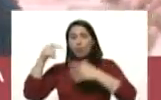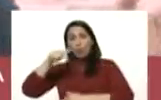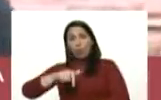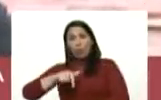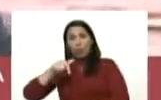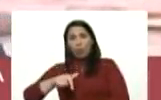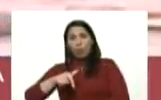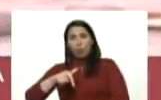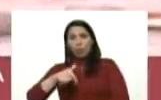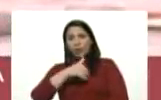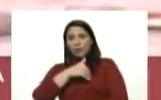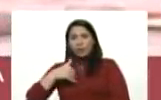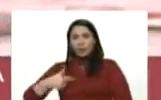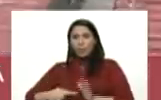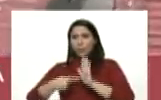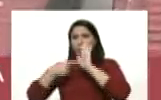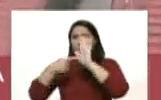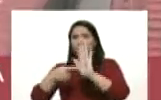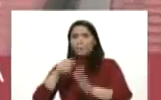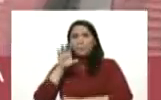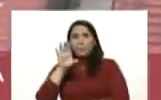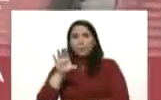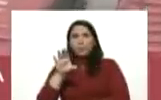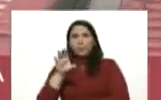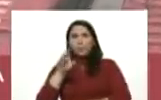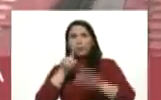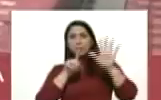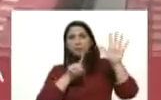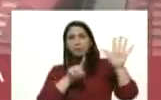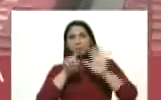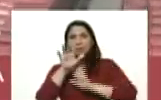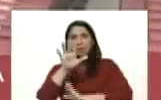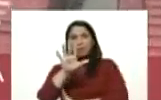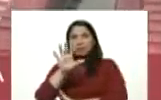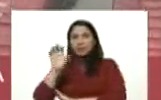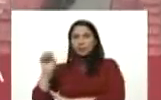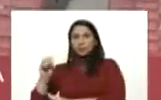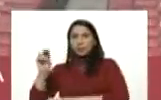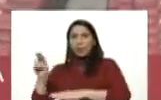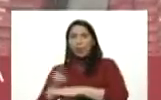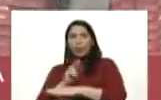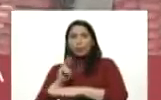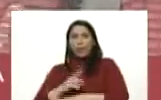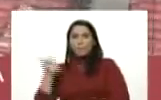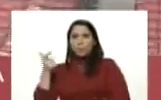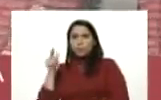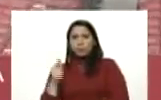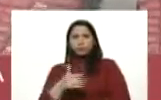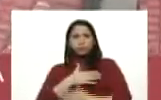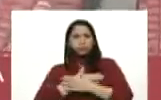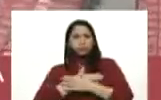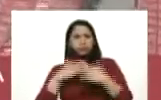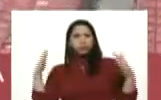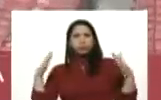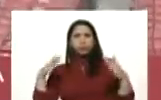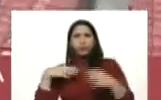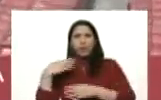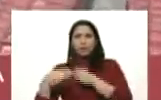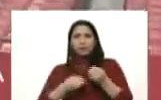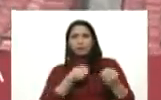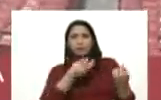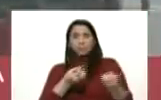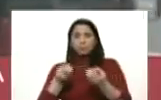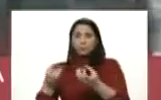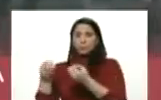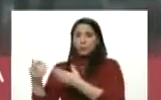queremos presentarle al país 650 unidades que están dispuestas para ser entregadas